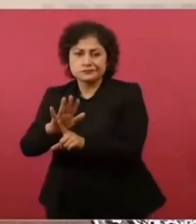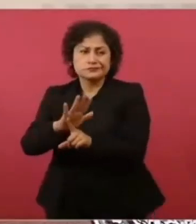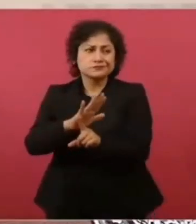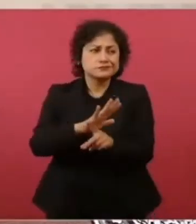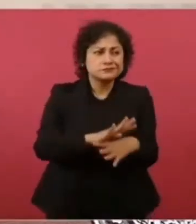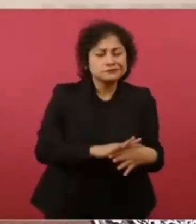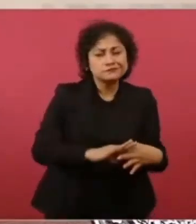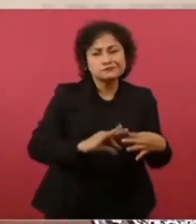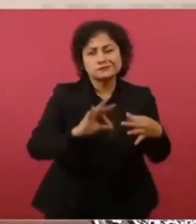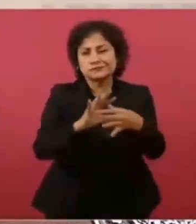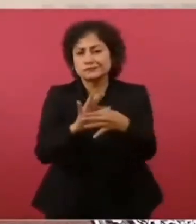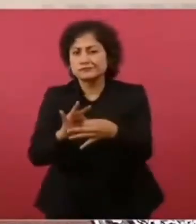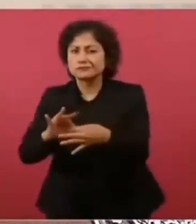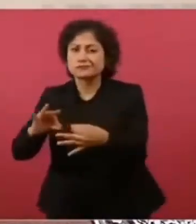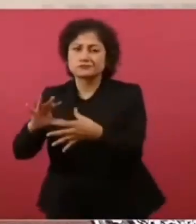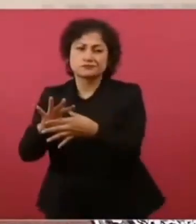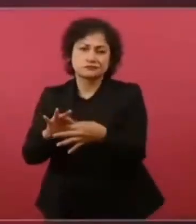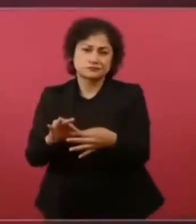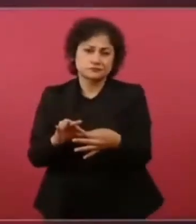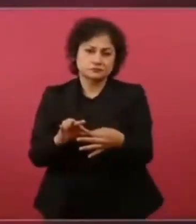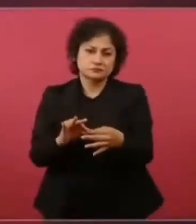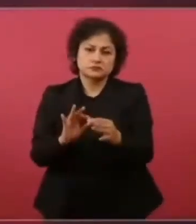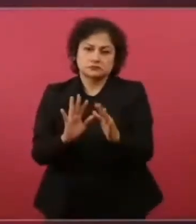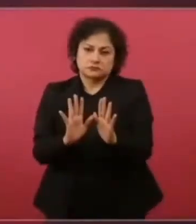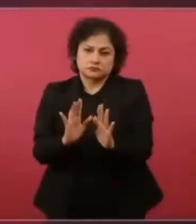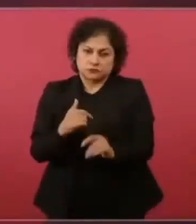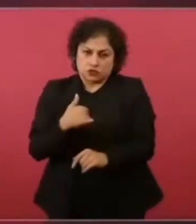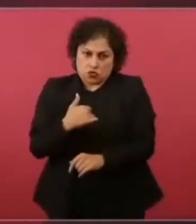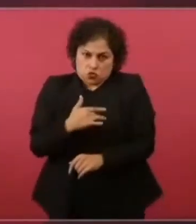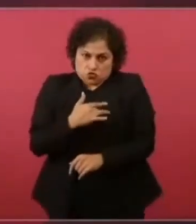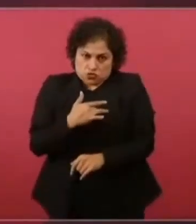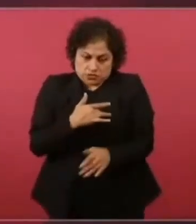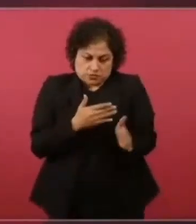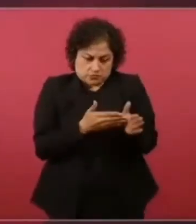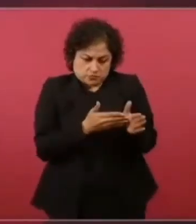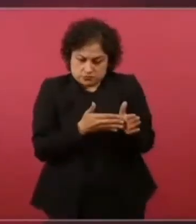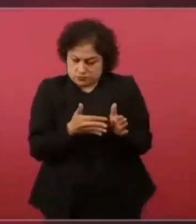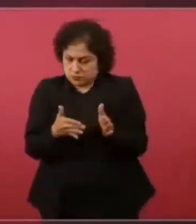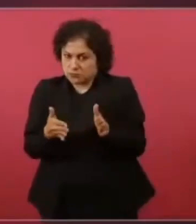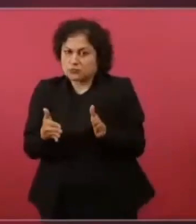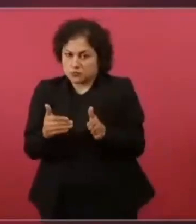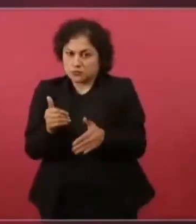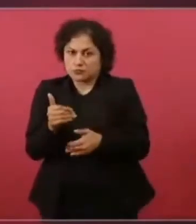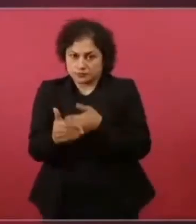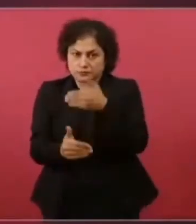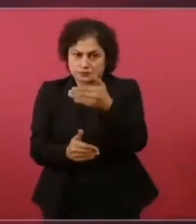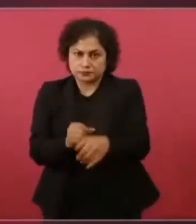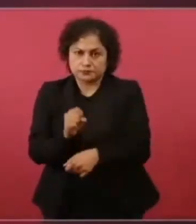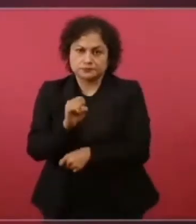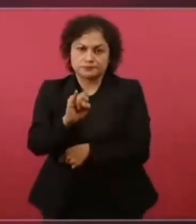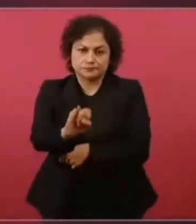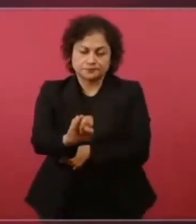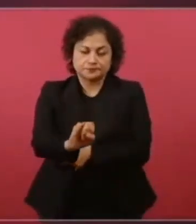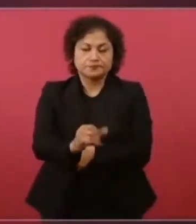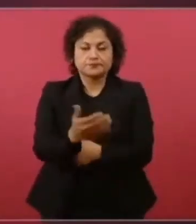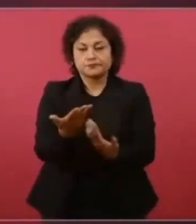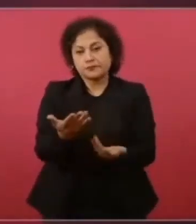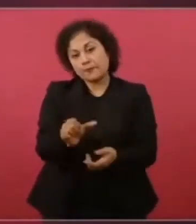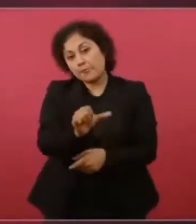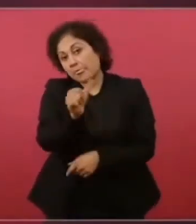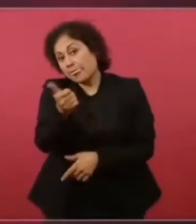En otras circunstancias, por ejemplo, en este caso de Germán Larrea,